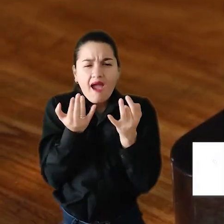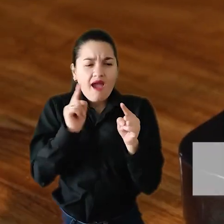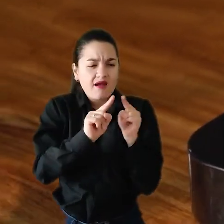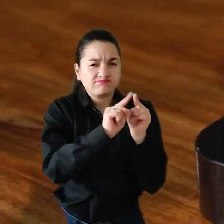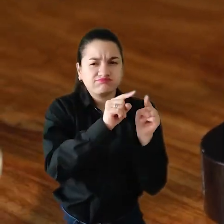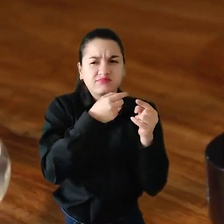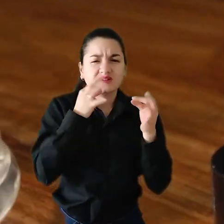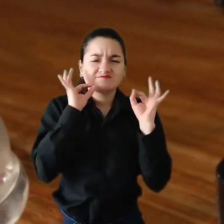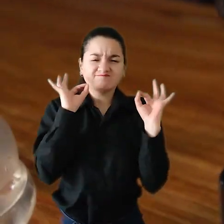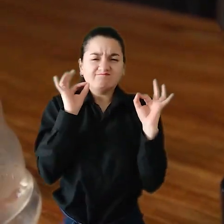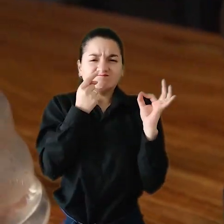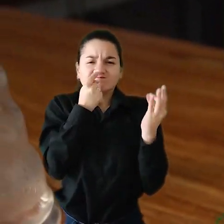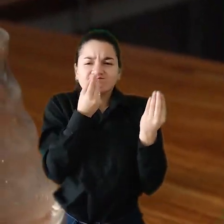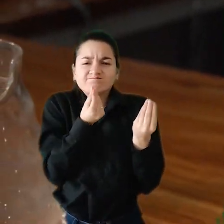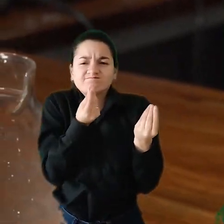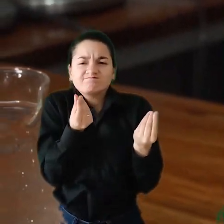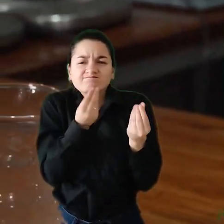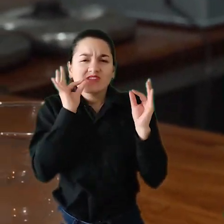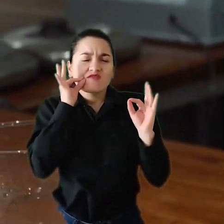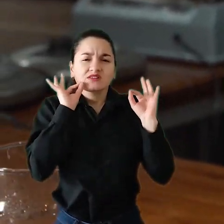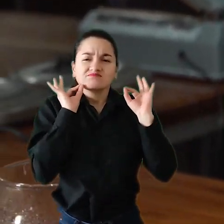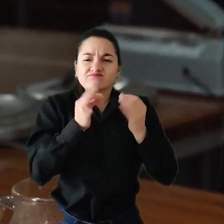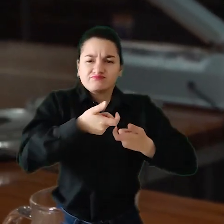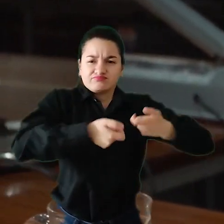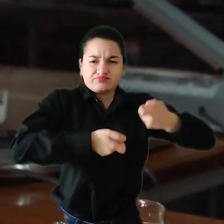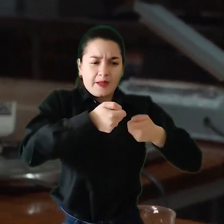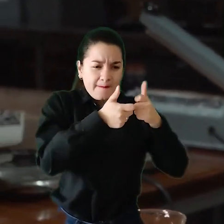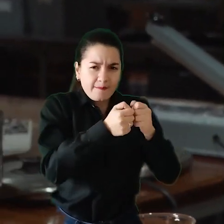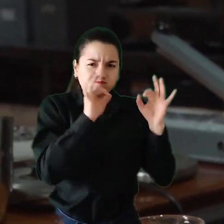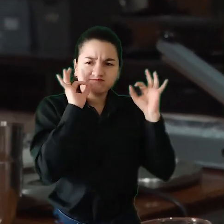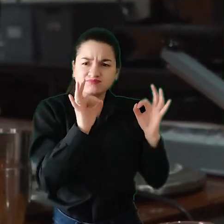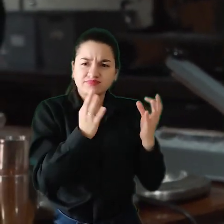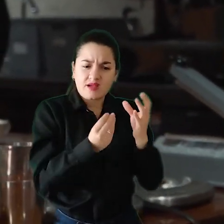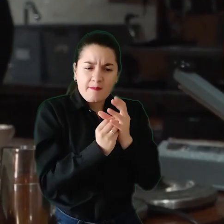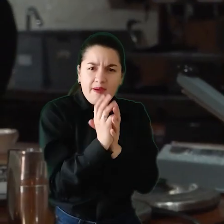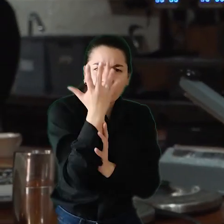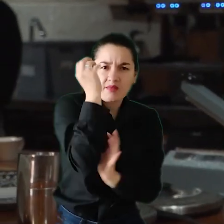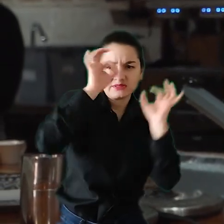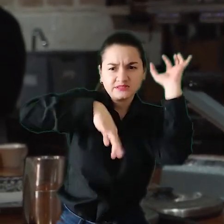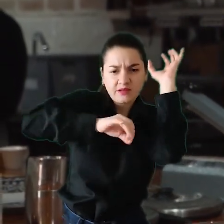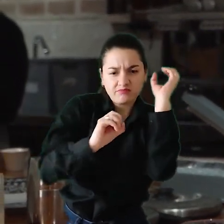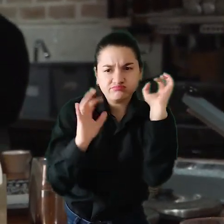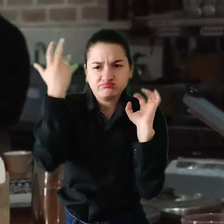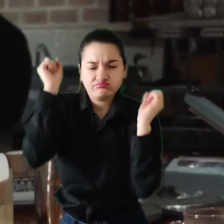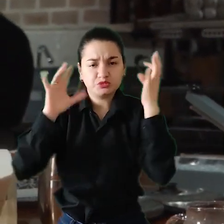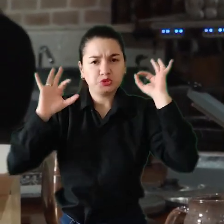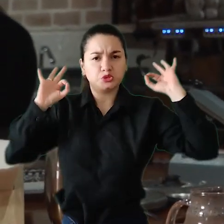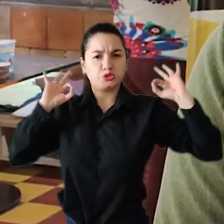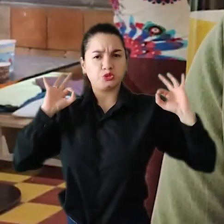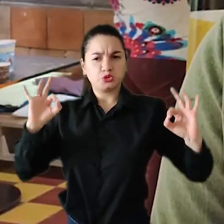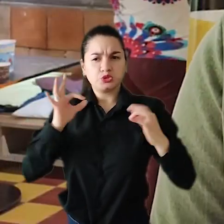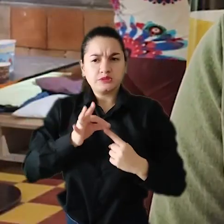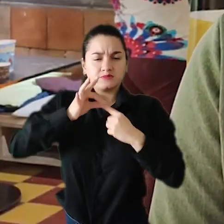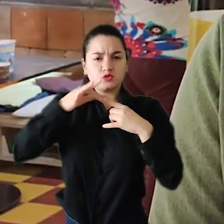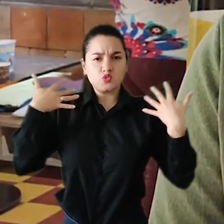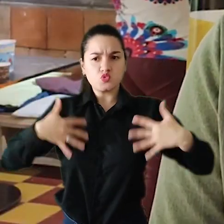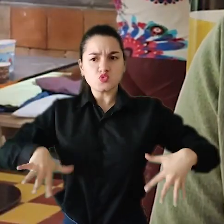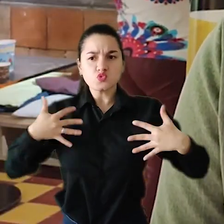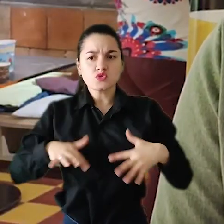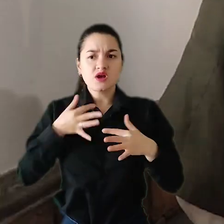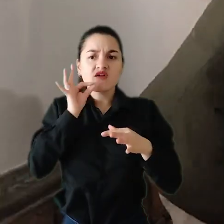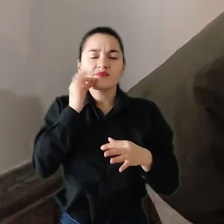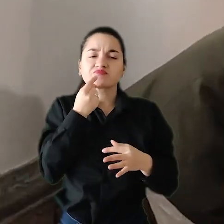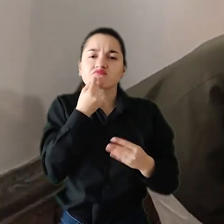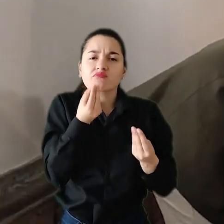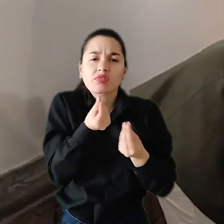café que tiene nuestro departamento, toda la calidad que hay en nuestro café, la diversidad de este